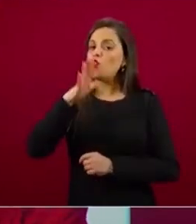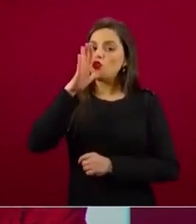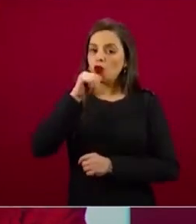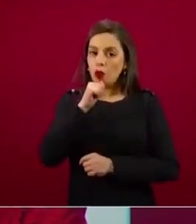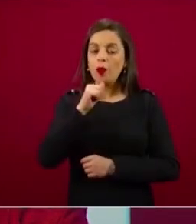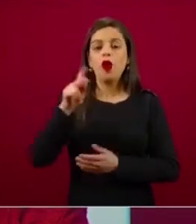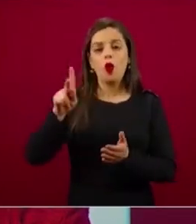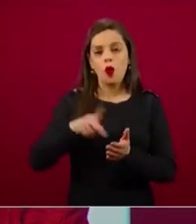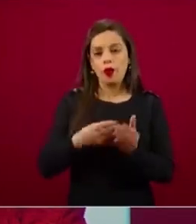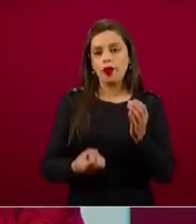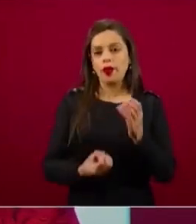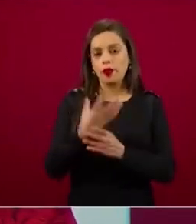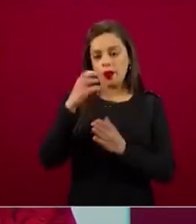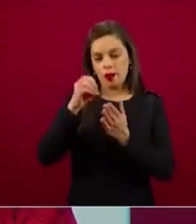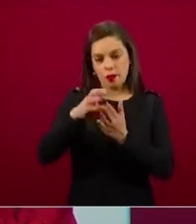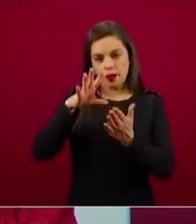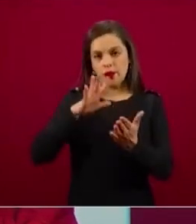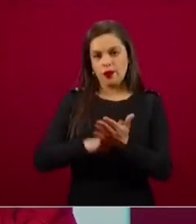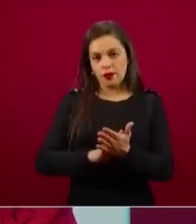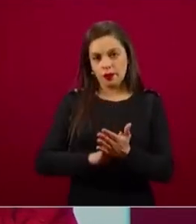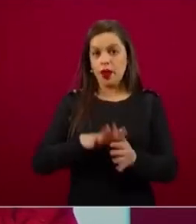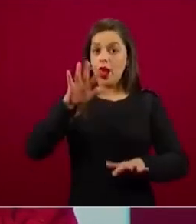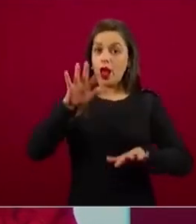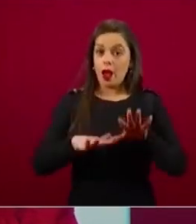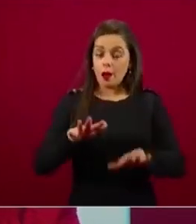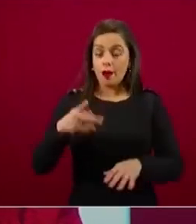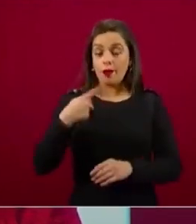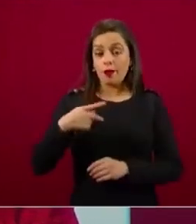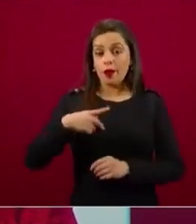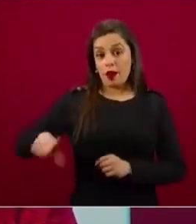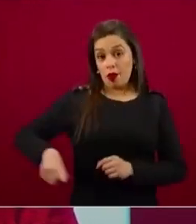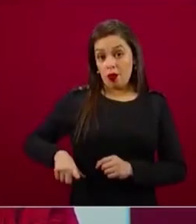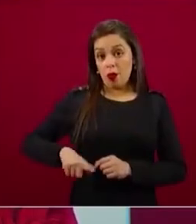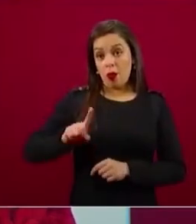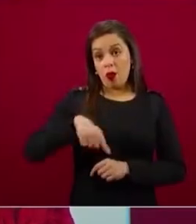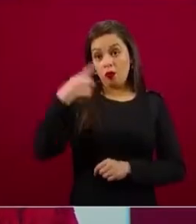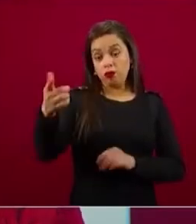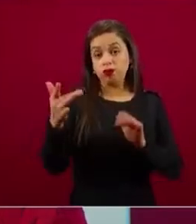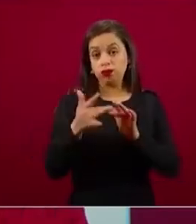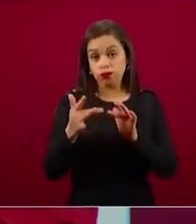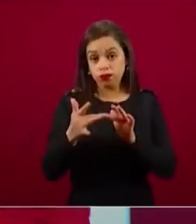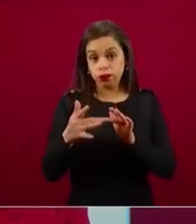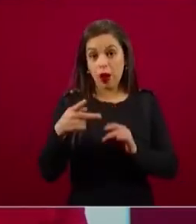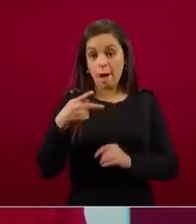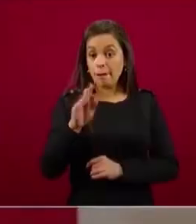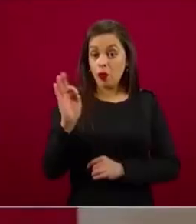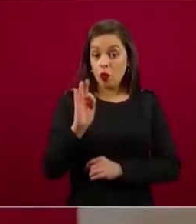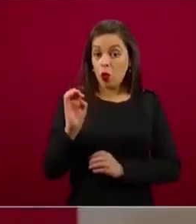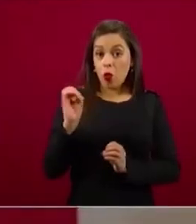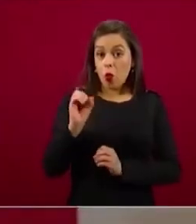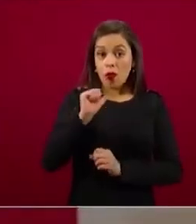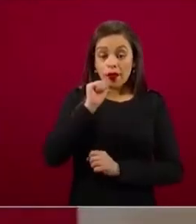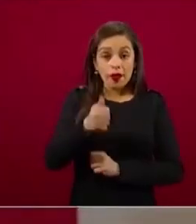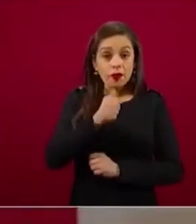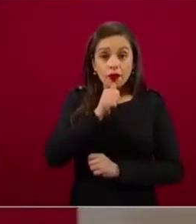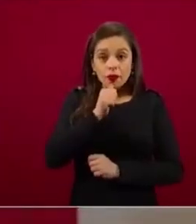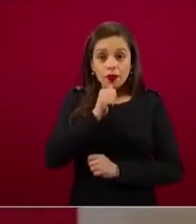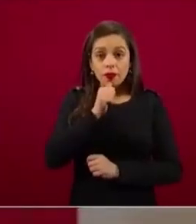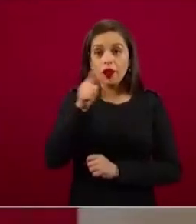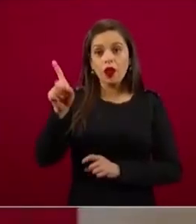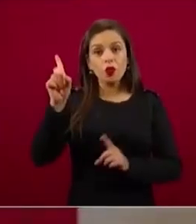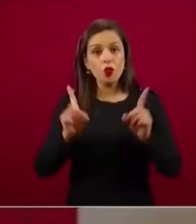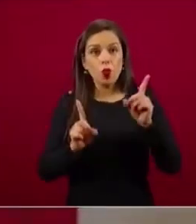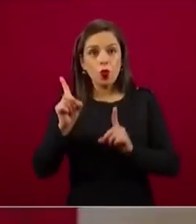servidores de la nación se comunican con ellos, pero si no lo han hecho y tienen alguna duda de qué es lo que va a pasar, no han